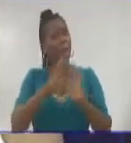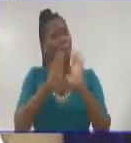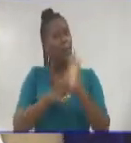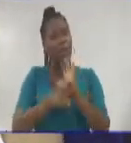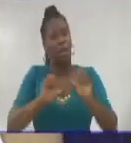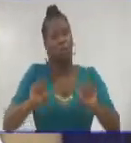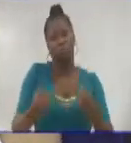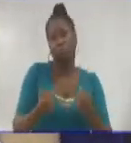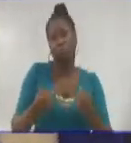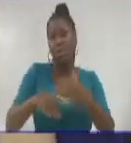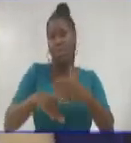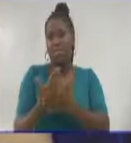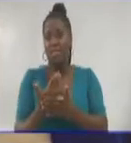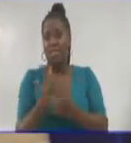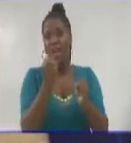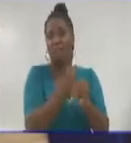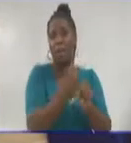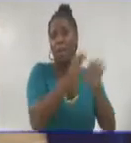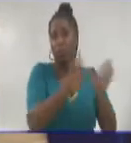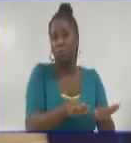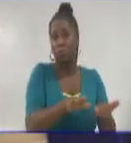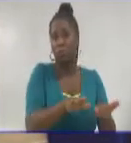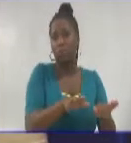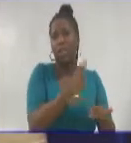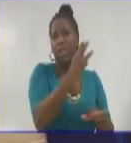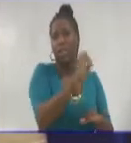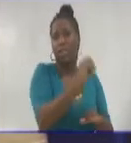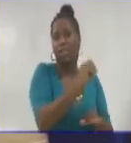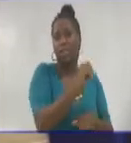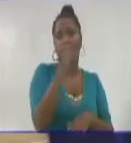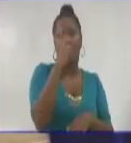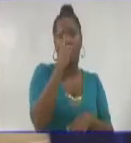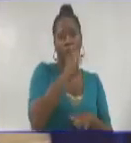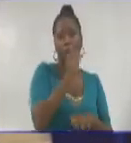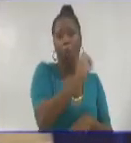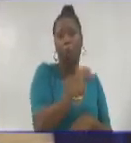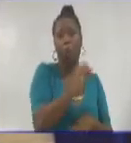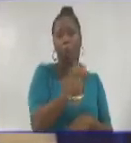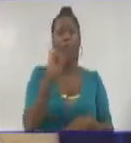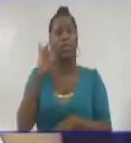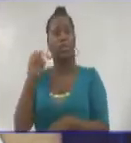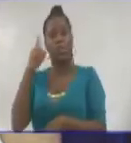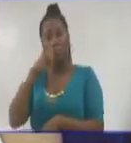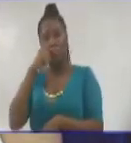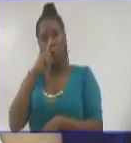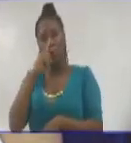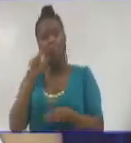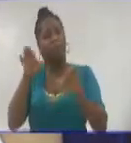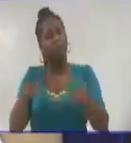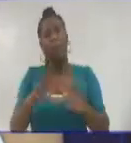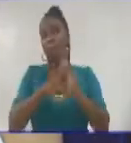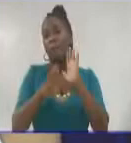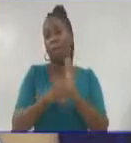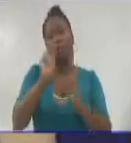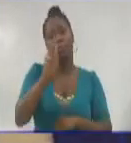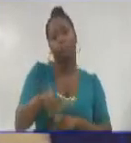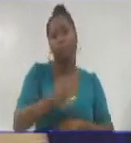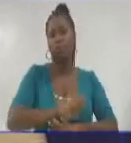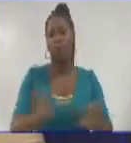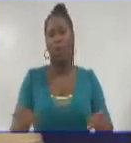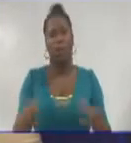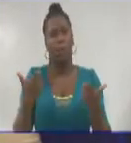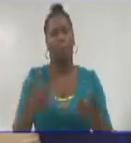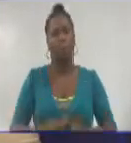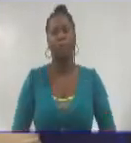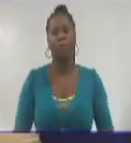Hablábamos de los días no laborables a partir del 30 de octubre y hasta el 7 de noviembre, pero ya la medida es inmediata. Vamos a otra